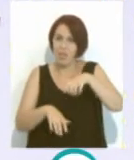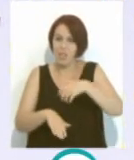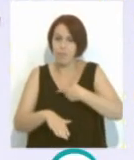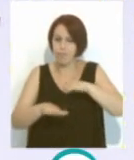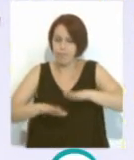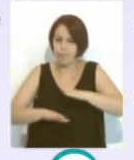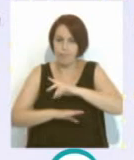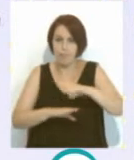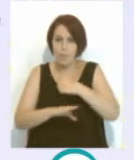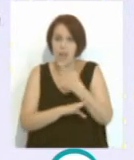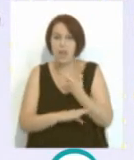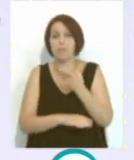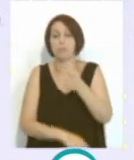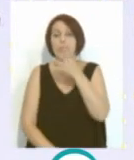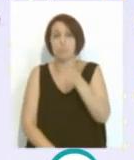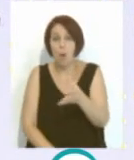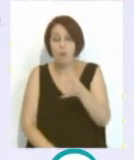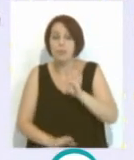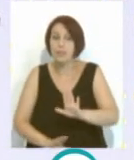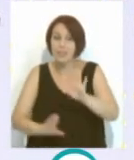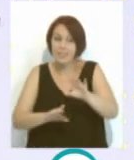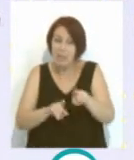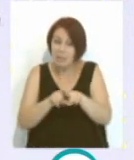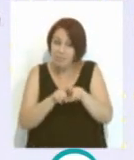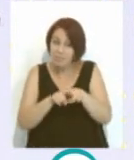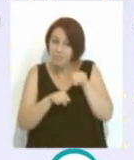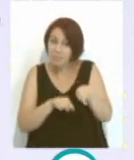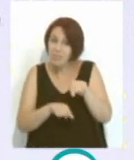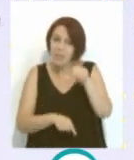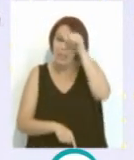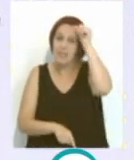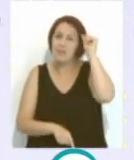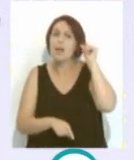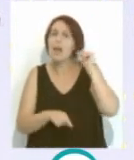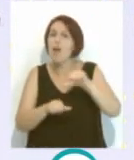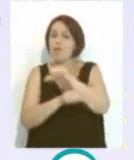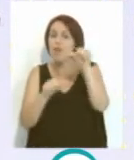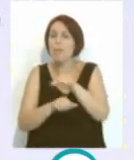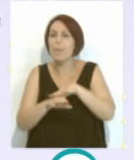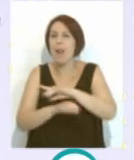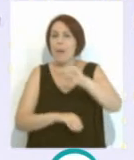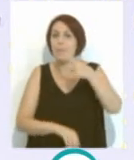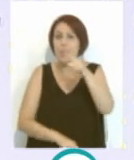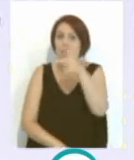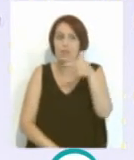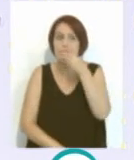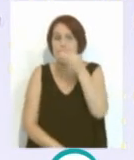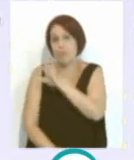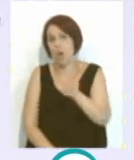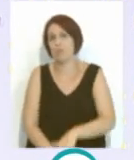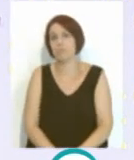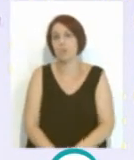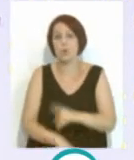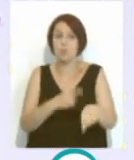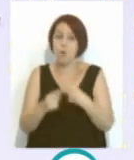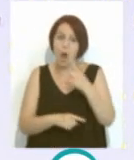quedaba. Sobre todo porque, aunque sea muy criticado, el estilo de Álvaro Cervera yo creo que para la primera división es lo mejor. Ya después,